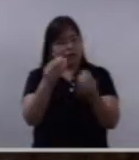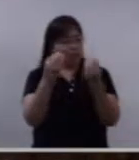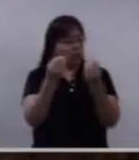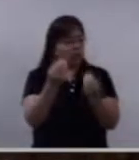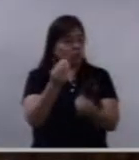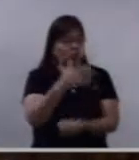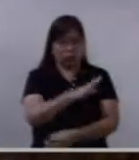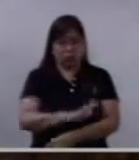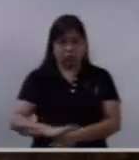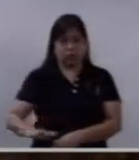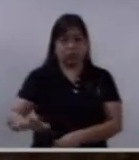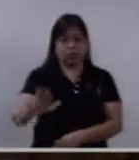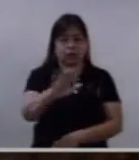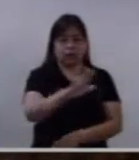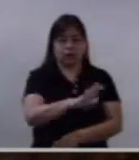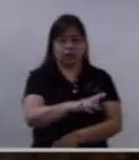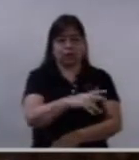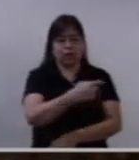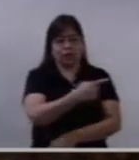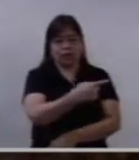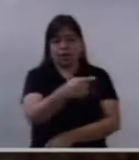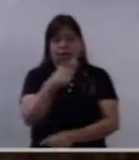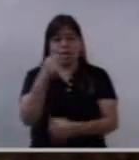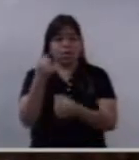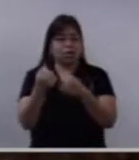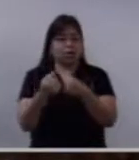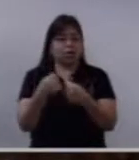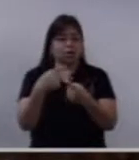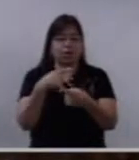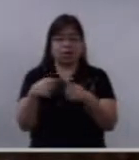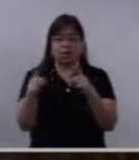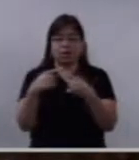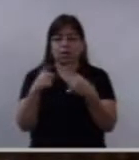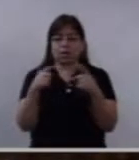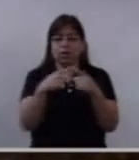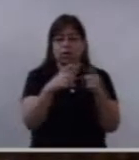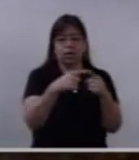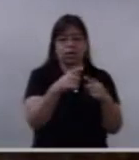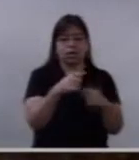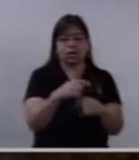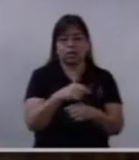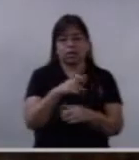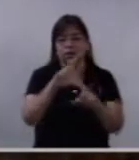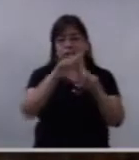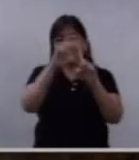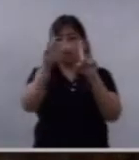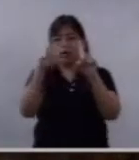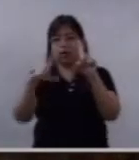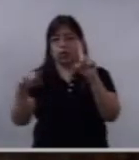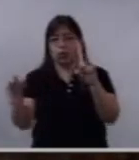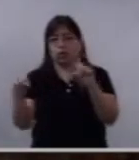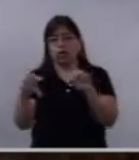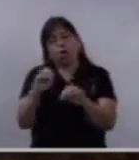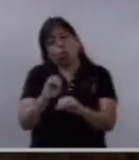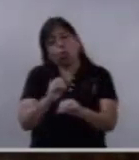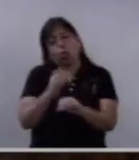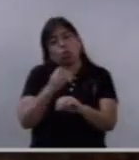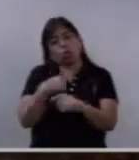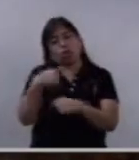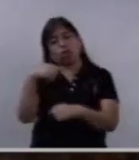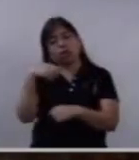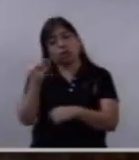de ellos, que en distintas partes de la República o fuera de México siguen por